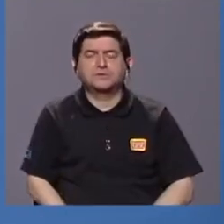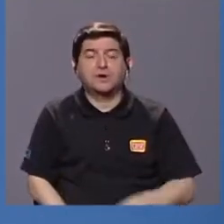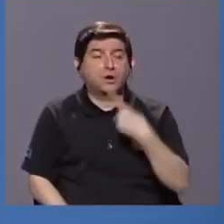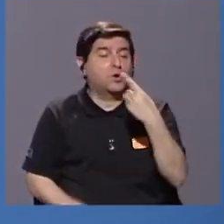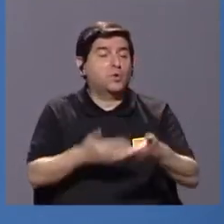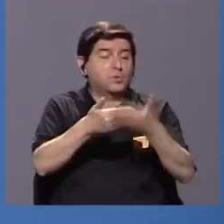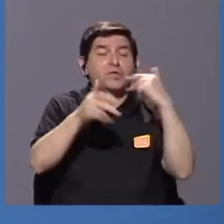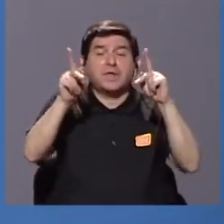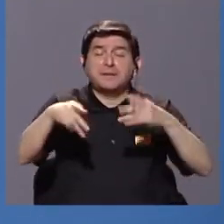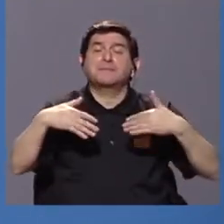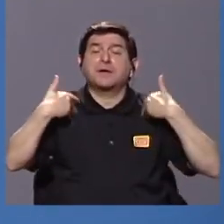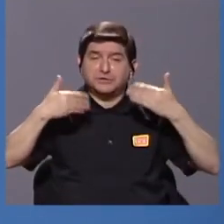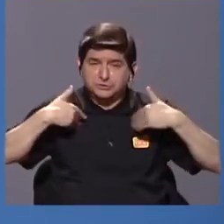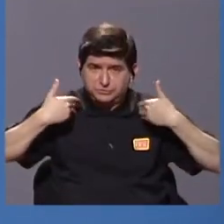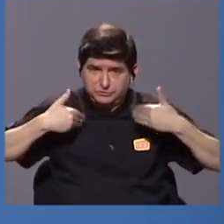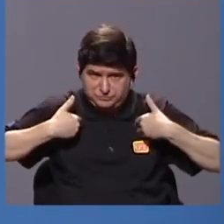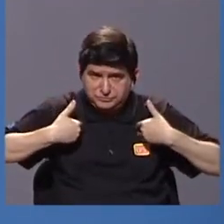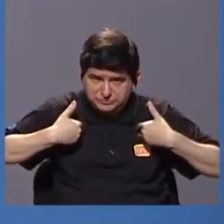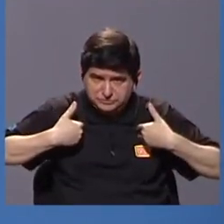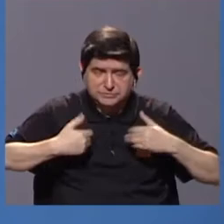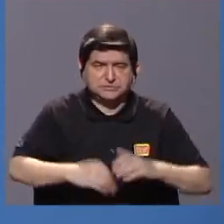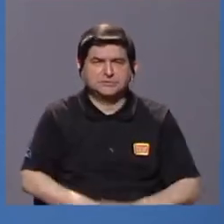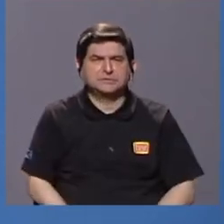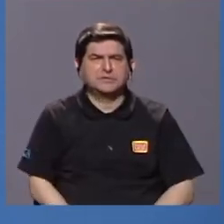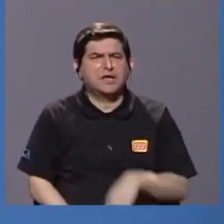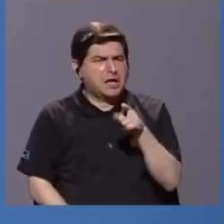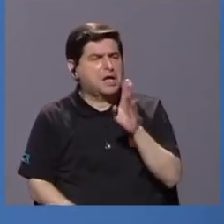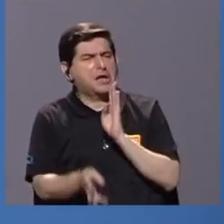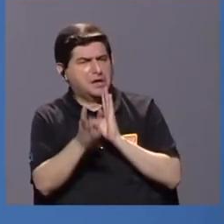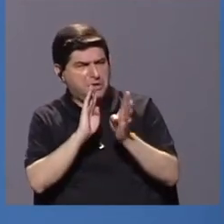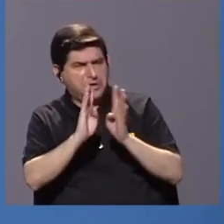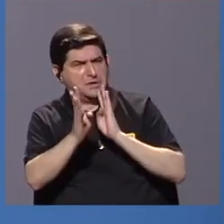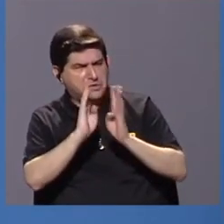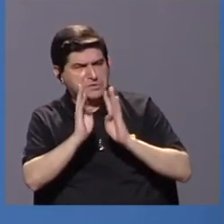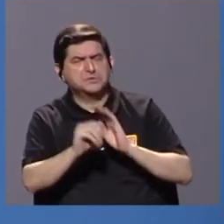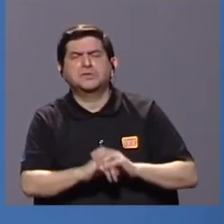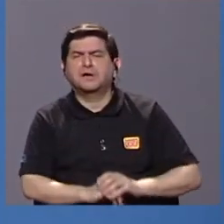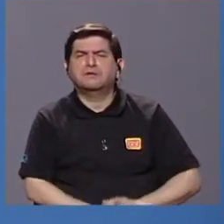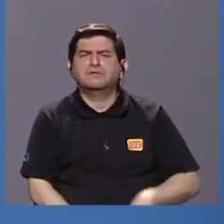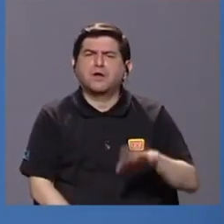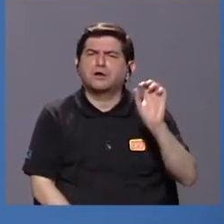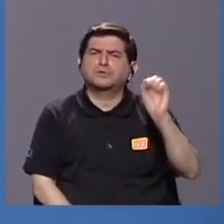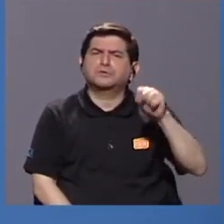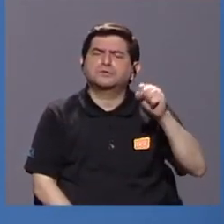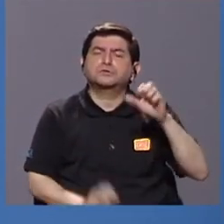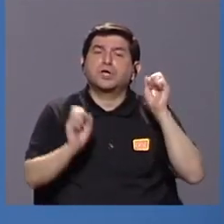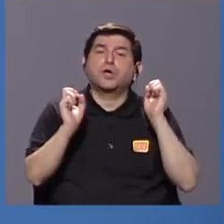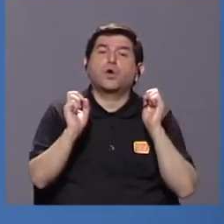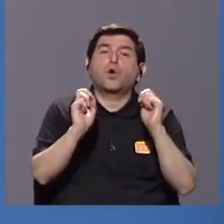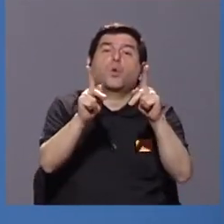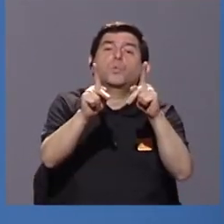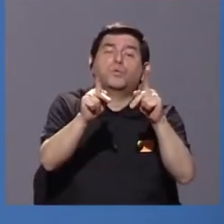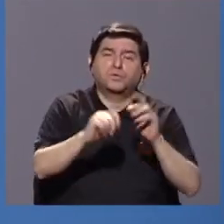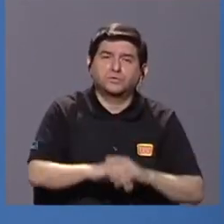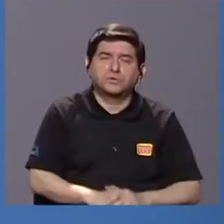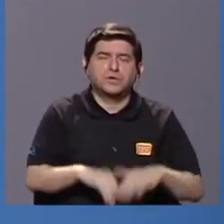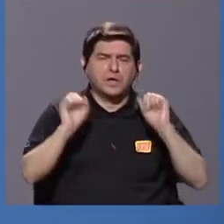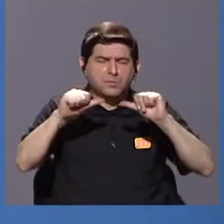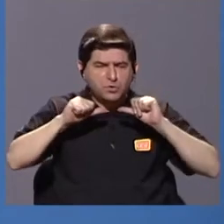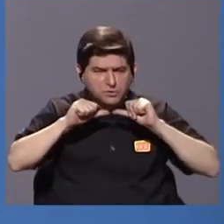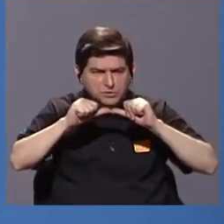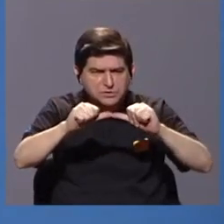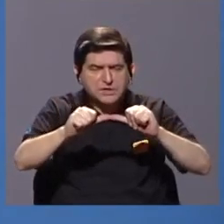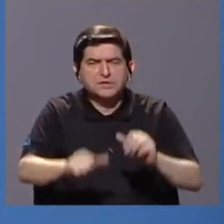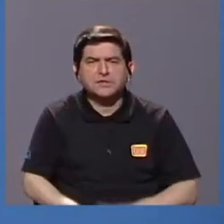dije antes, está muy contenta y nos ha hablado, ¿verdad? Sobre la posibilidad de continuar